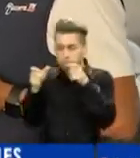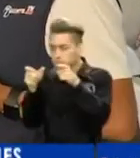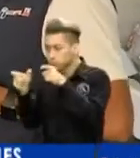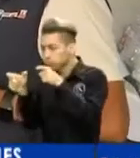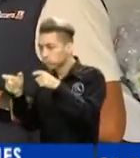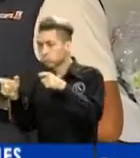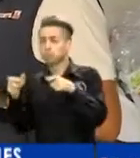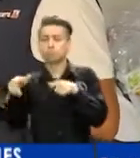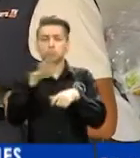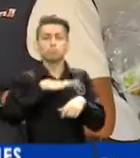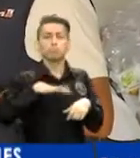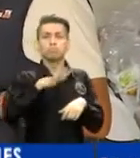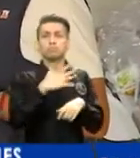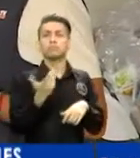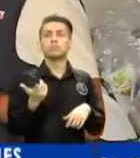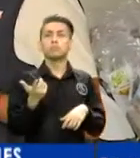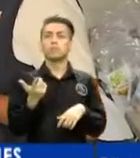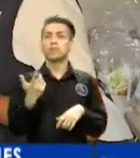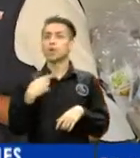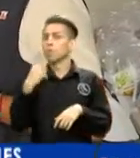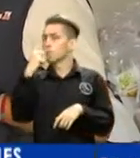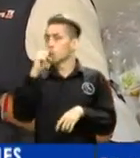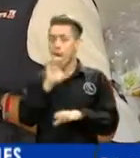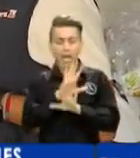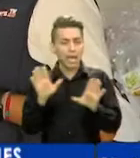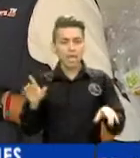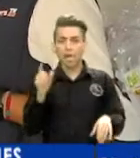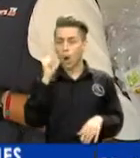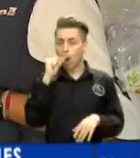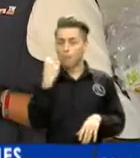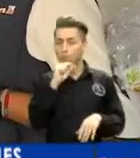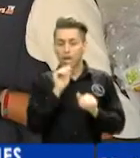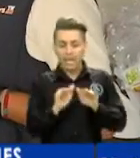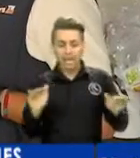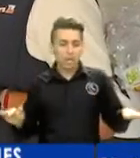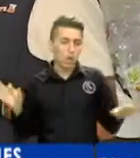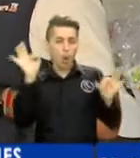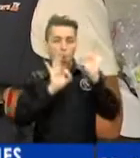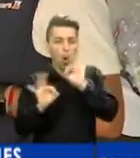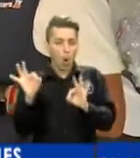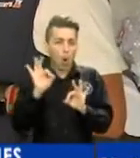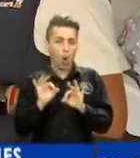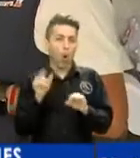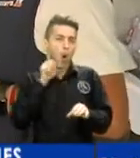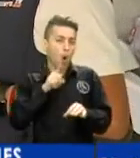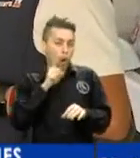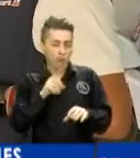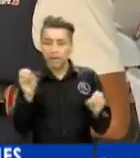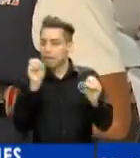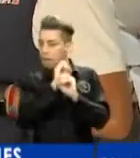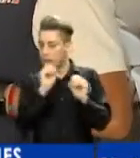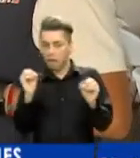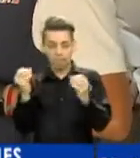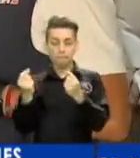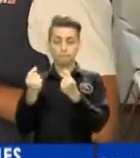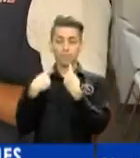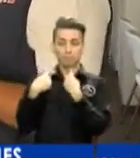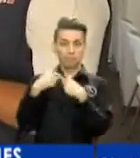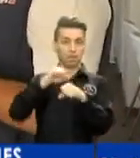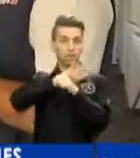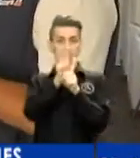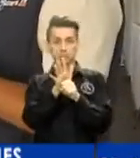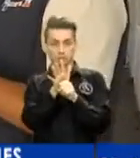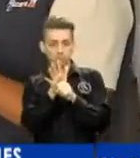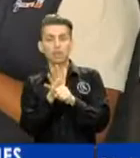no reportamos ningún caso de niños, niñas y adolescentes que estén contaminados con este virus del COVID-19. Sin